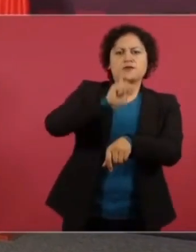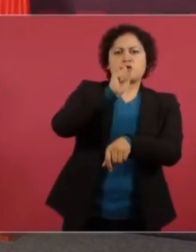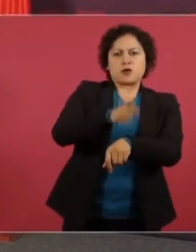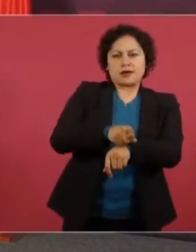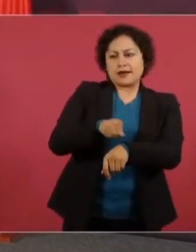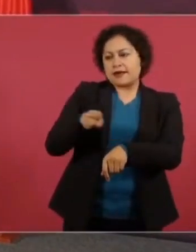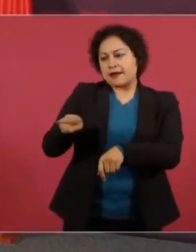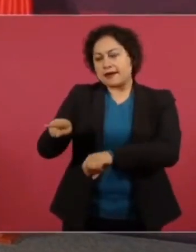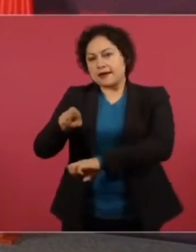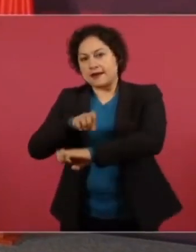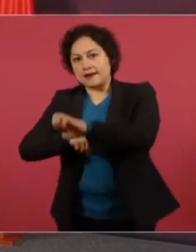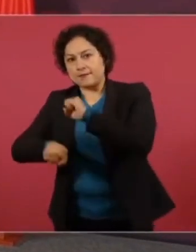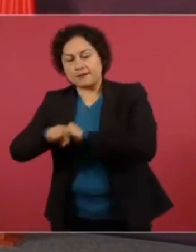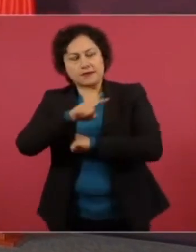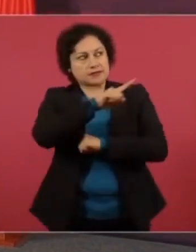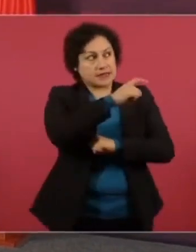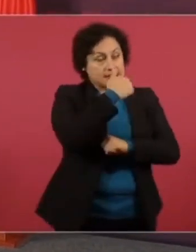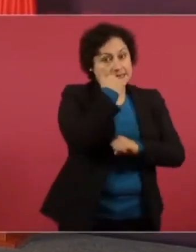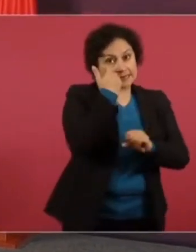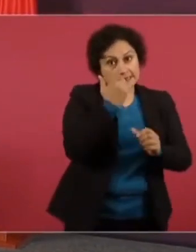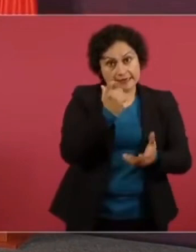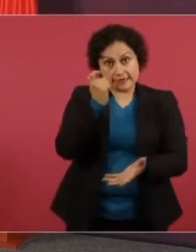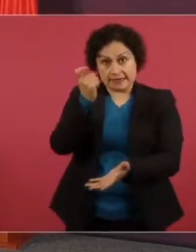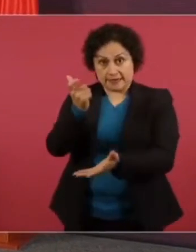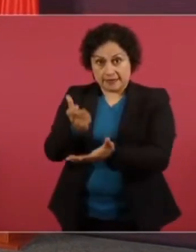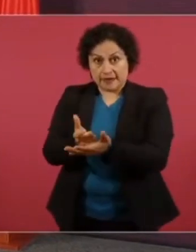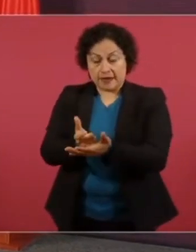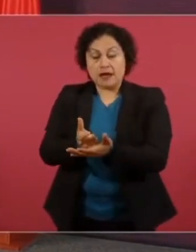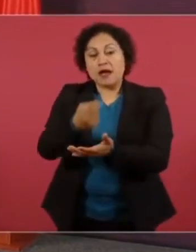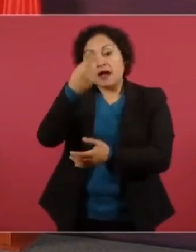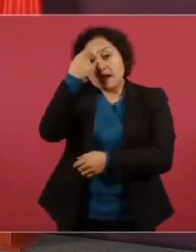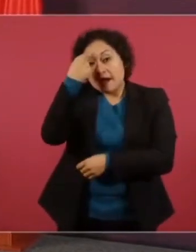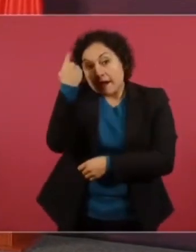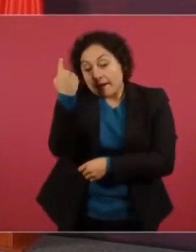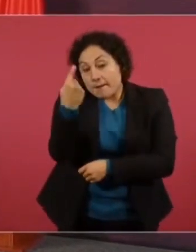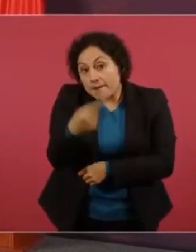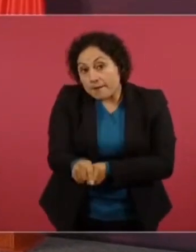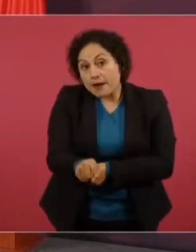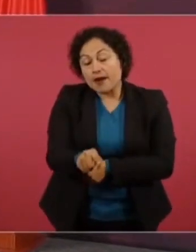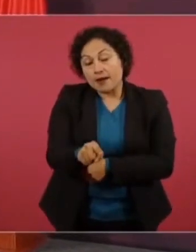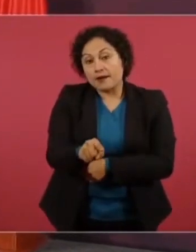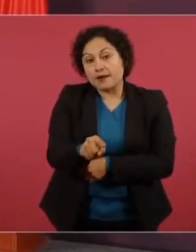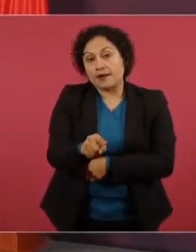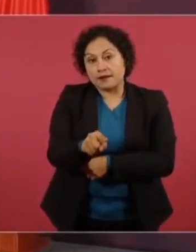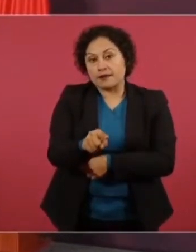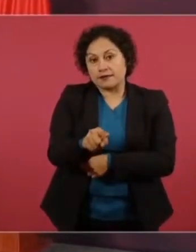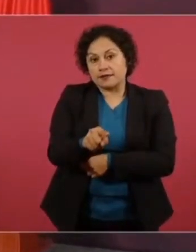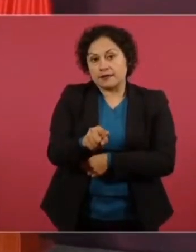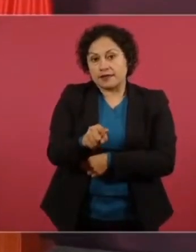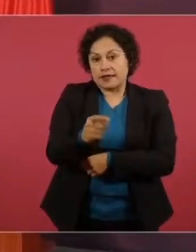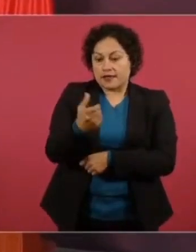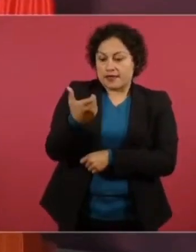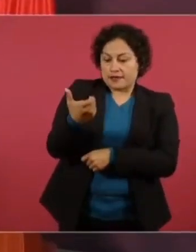deuda que tiene la empresa